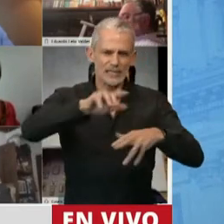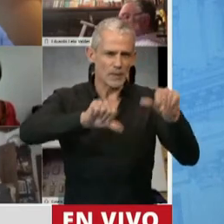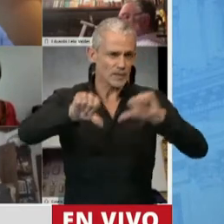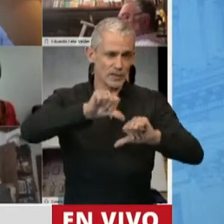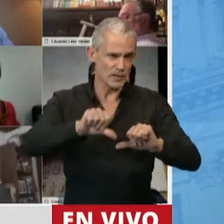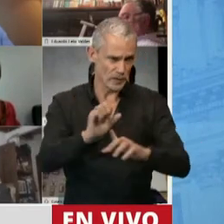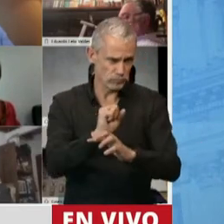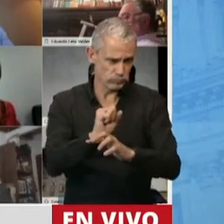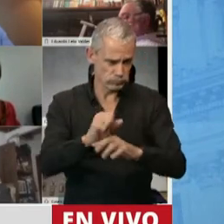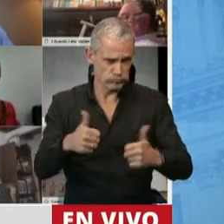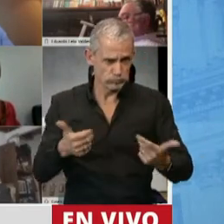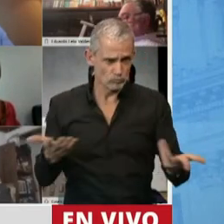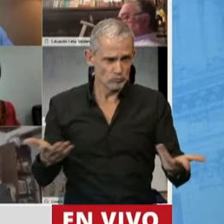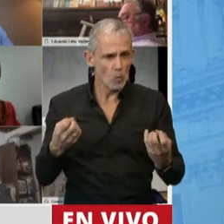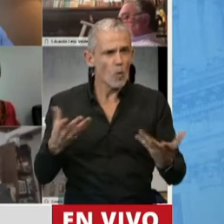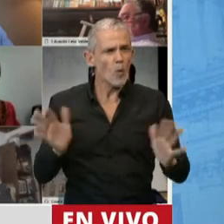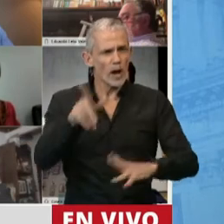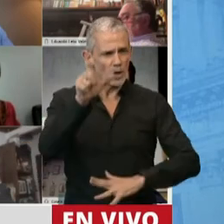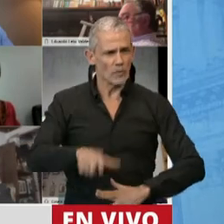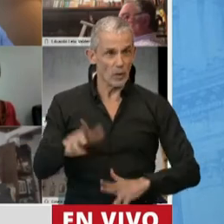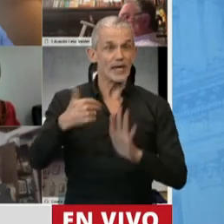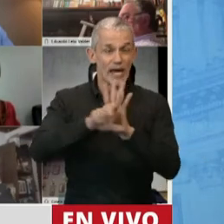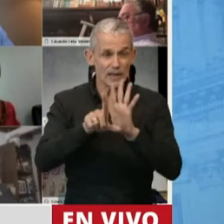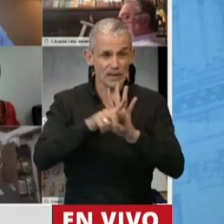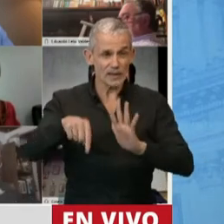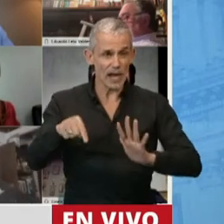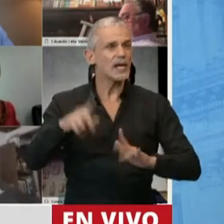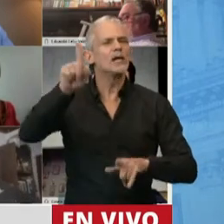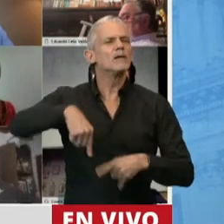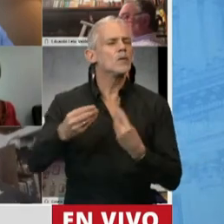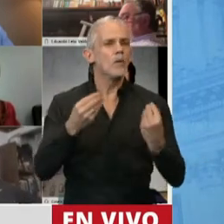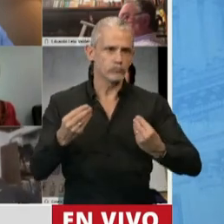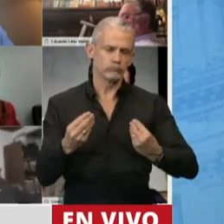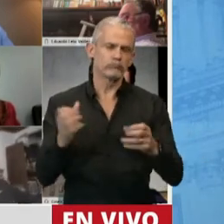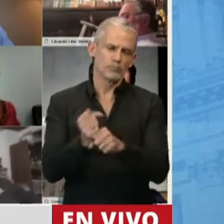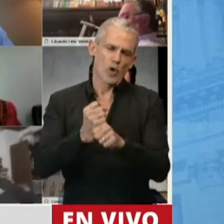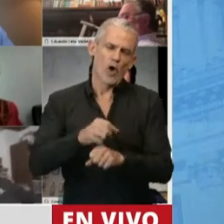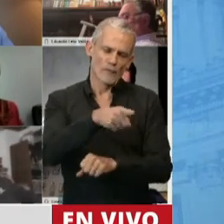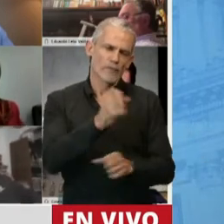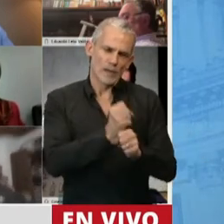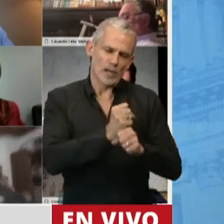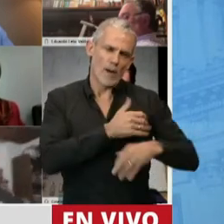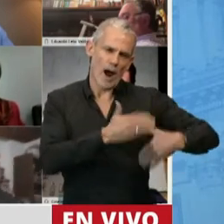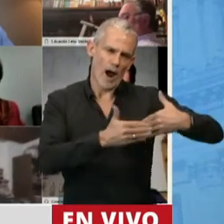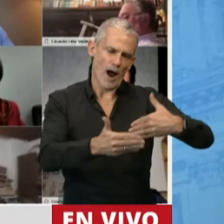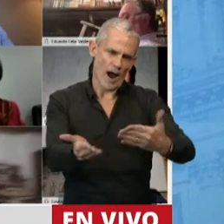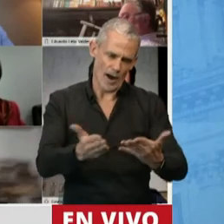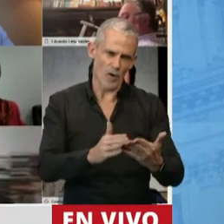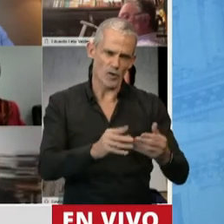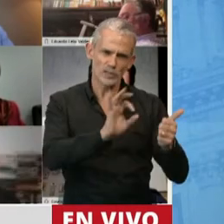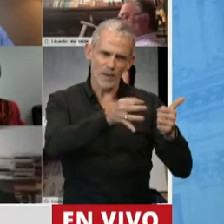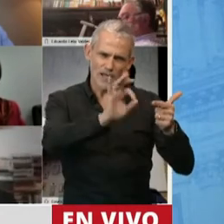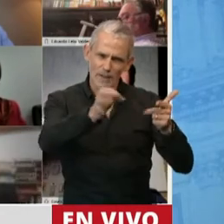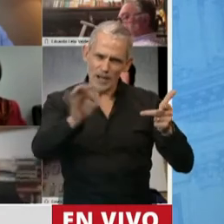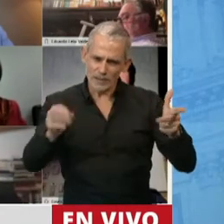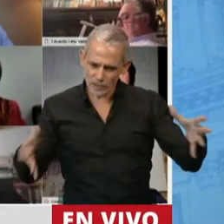son excelentes. Y creo que esta ley viene a ratificar ese trabajo, ese conjunto de saberes.